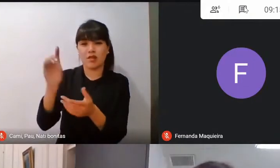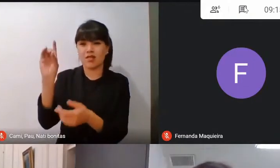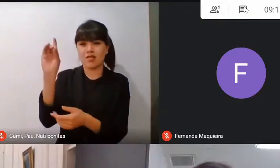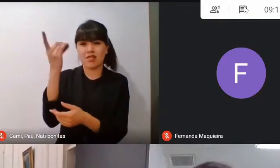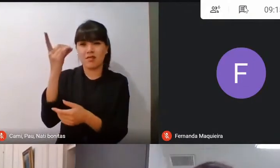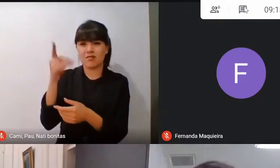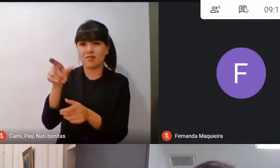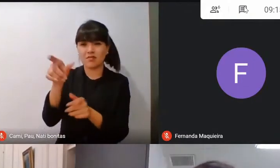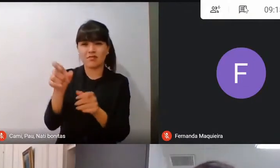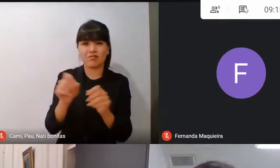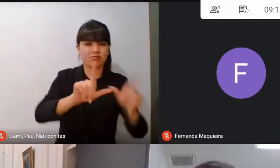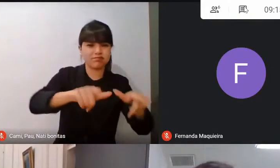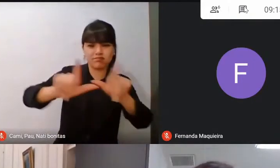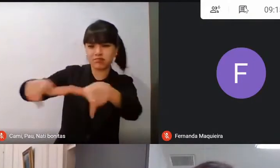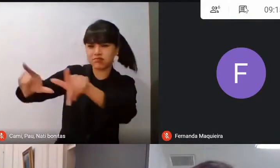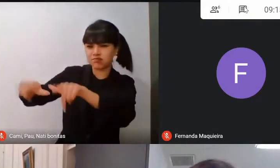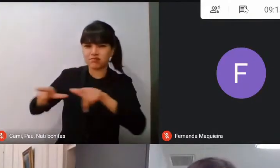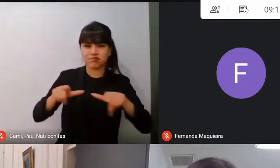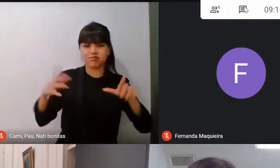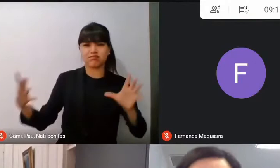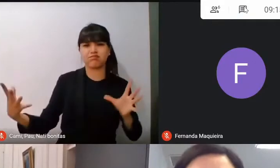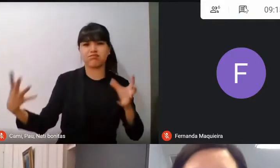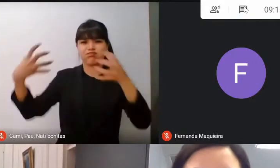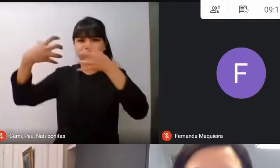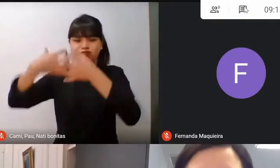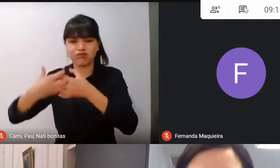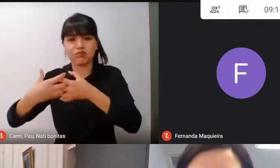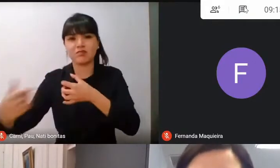a nuestros pilares agregamos ejes